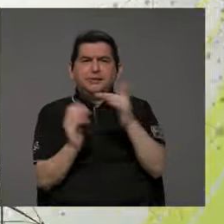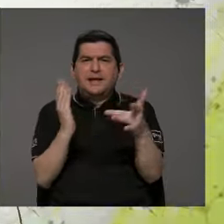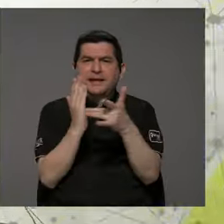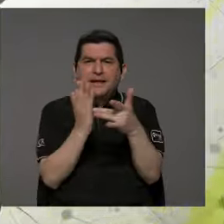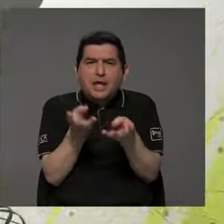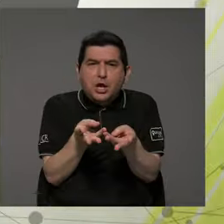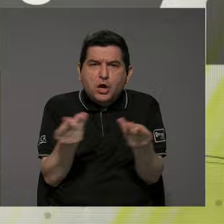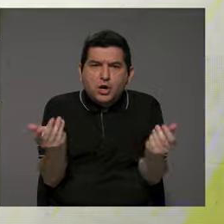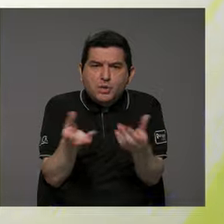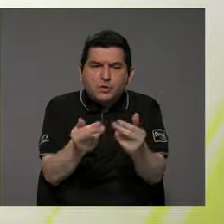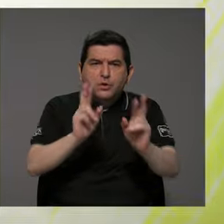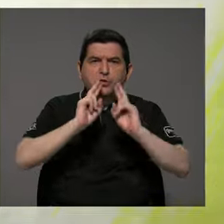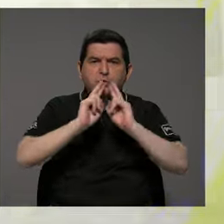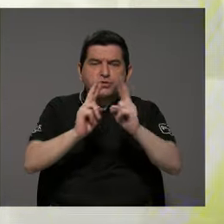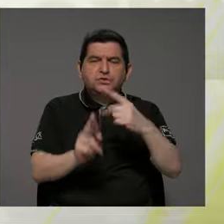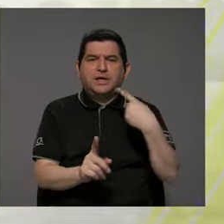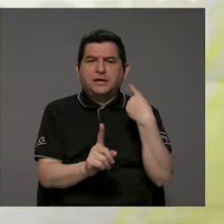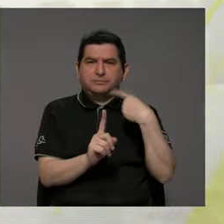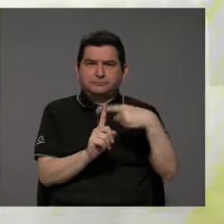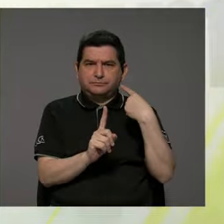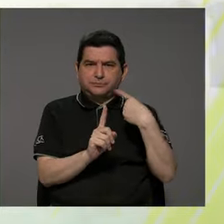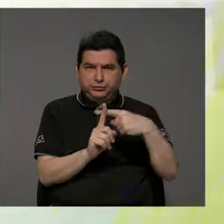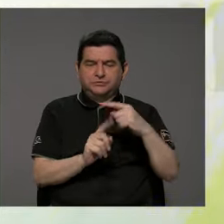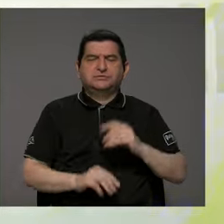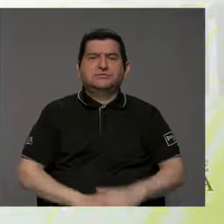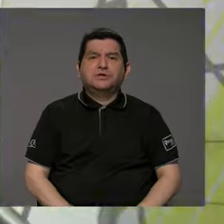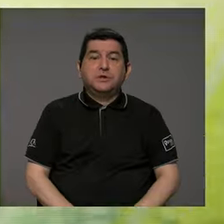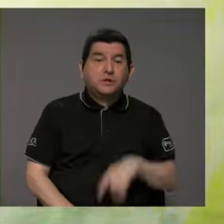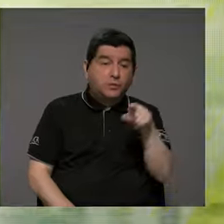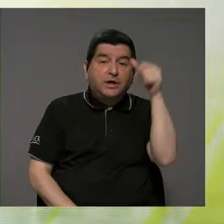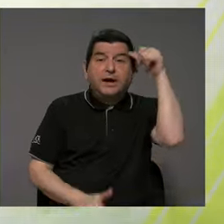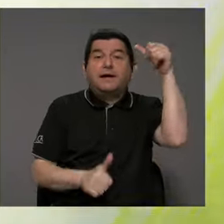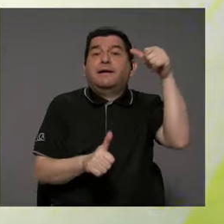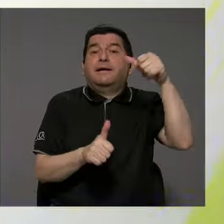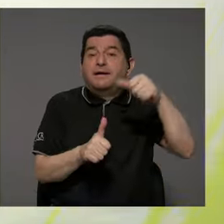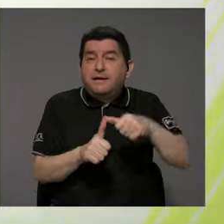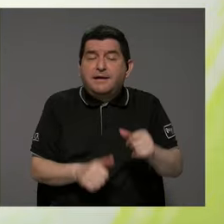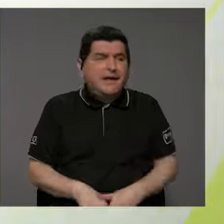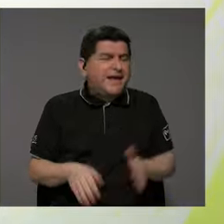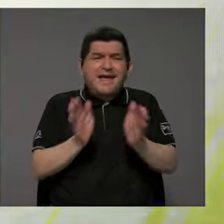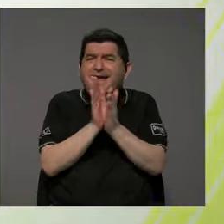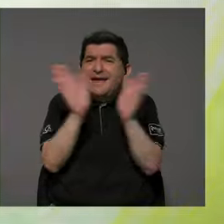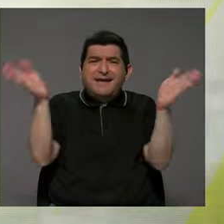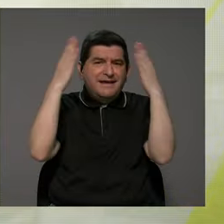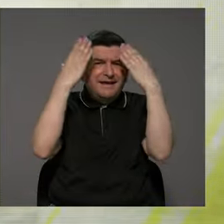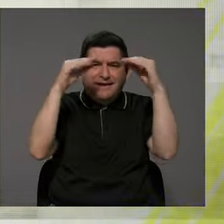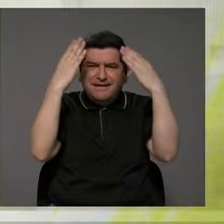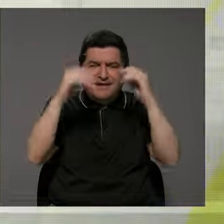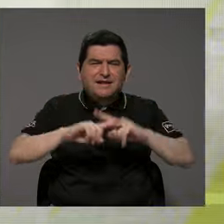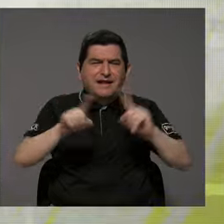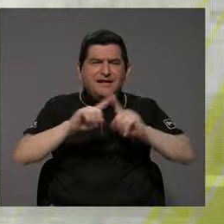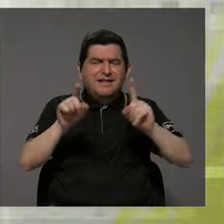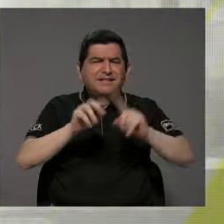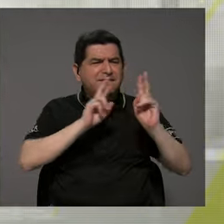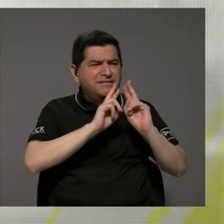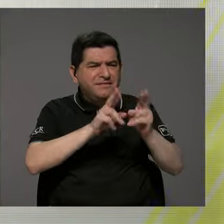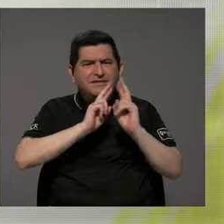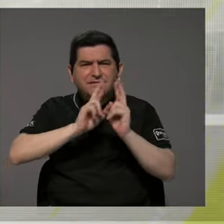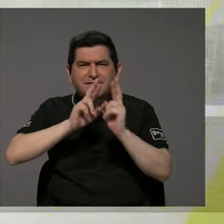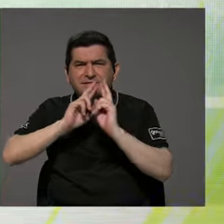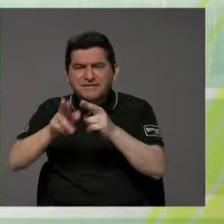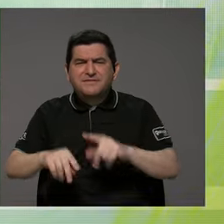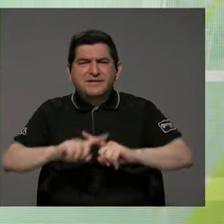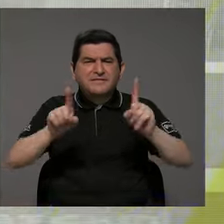produzca resultados positivos. esto tomando en cuenta en general el informe. Hay muchos resultados, hay